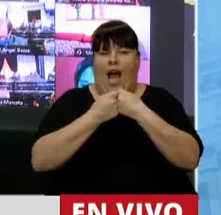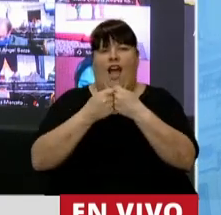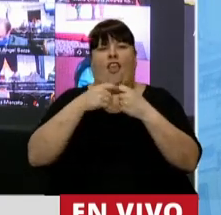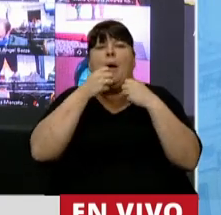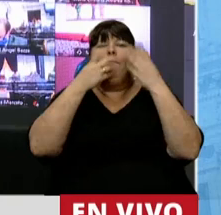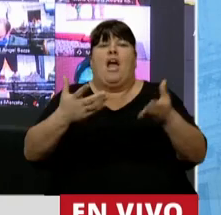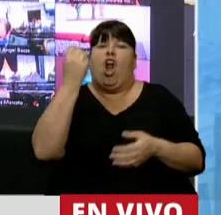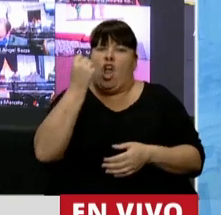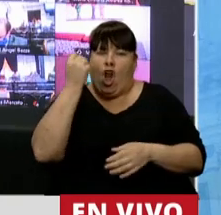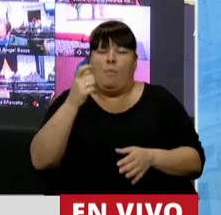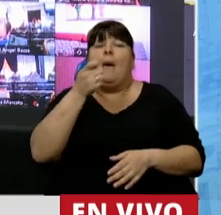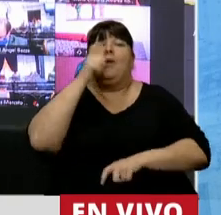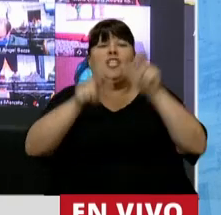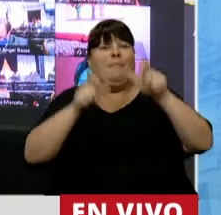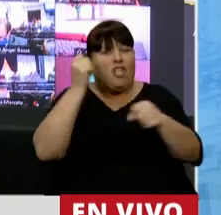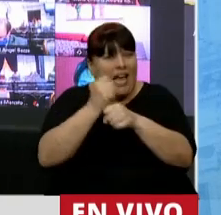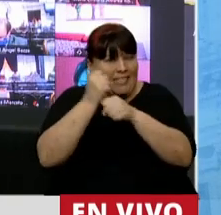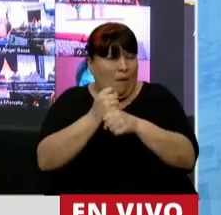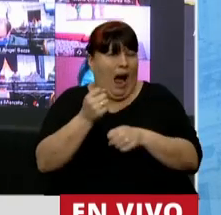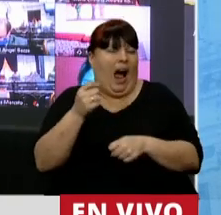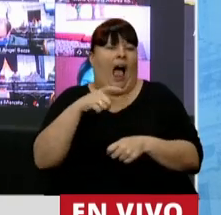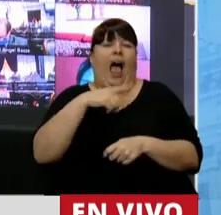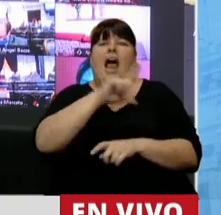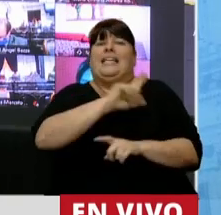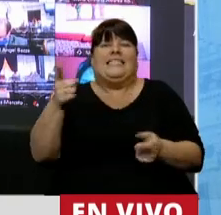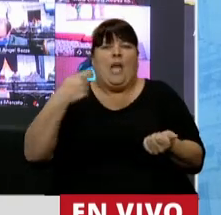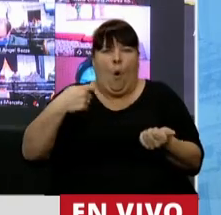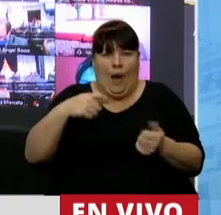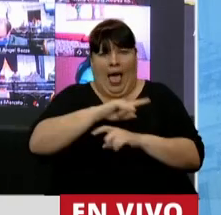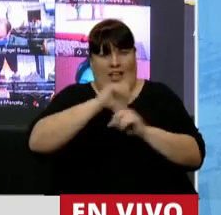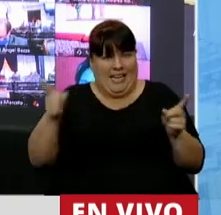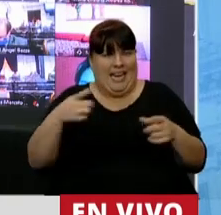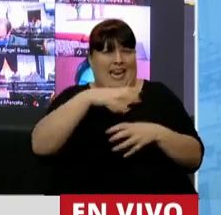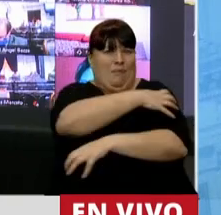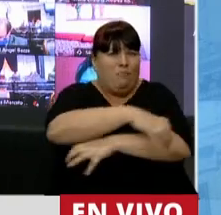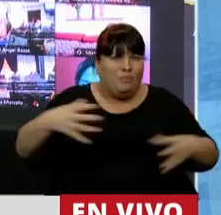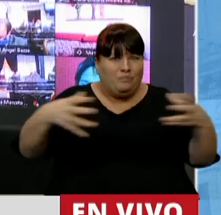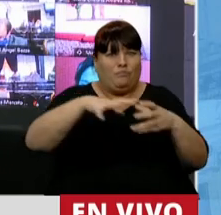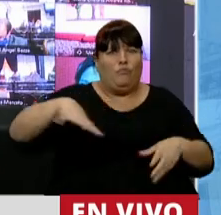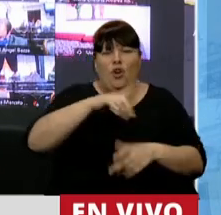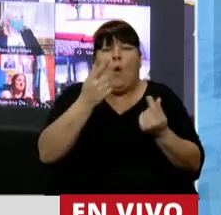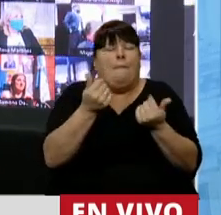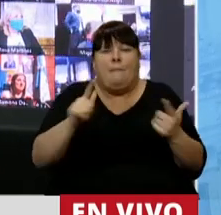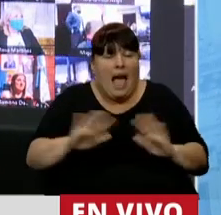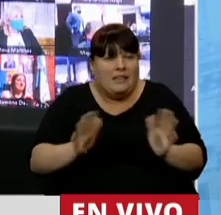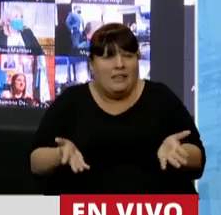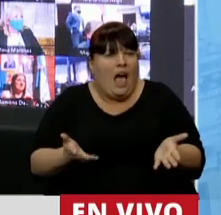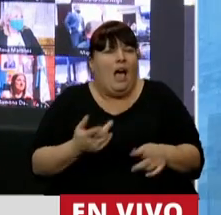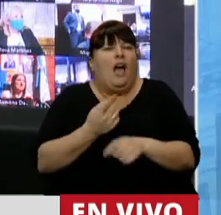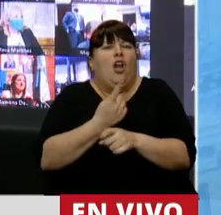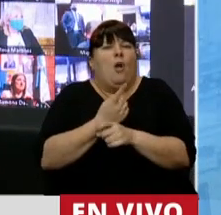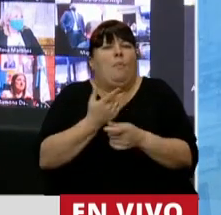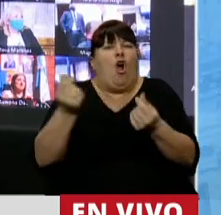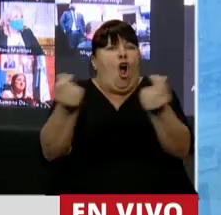la economía. Pero si los trabajadores y trabajadoras, si los jubilados, si los sectores populares, no tenemos plata en el bolsillo, no hay